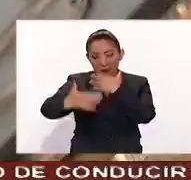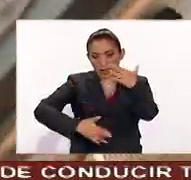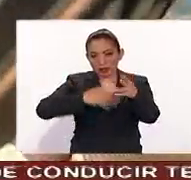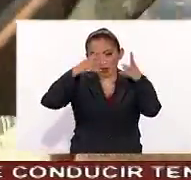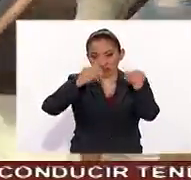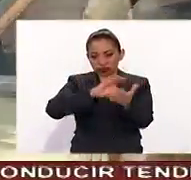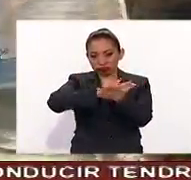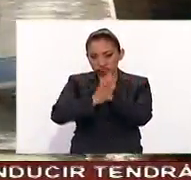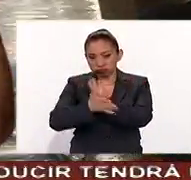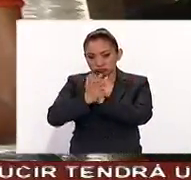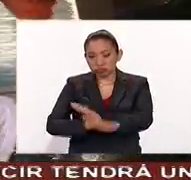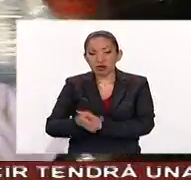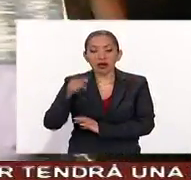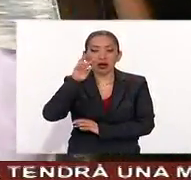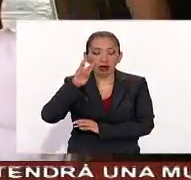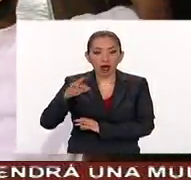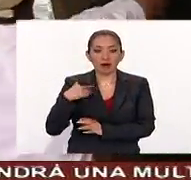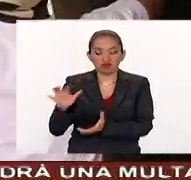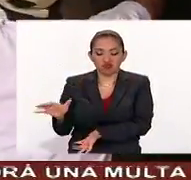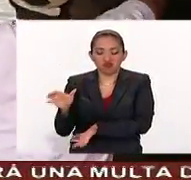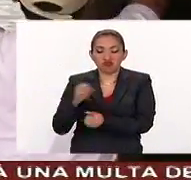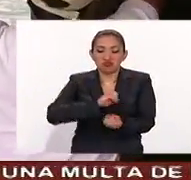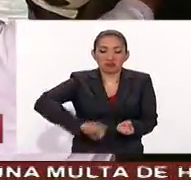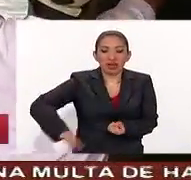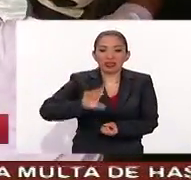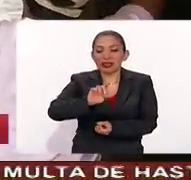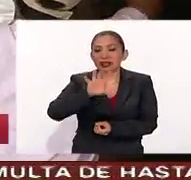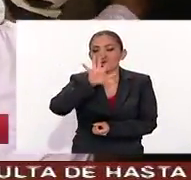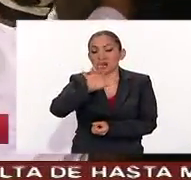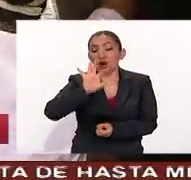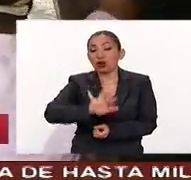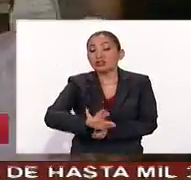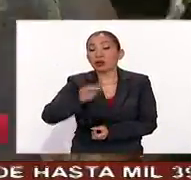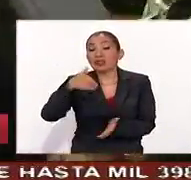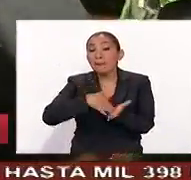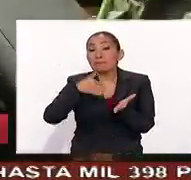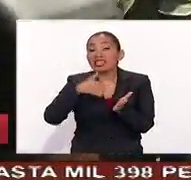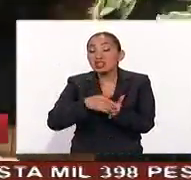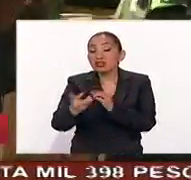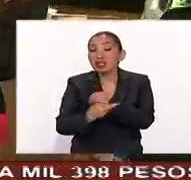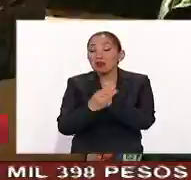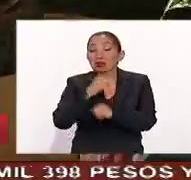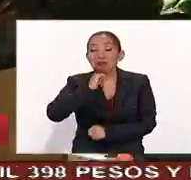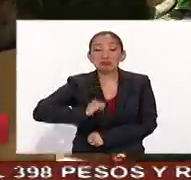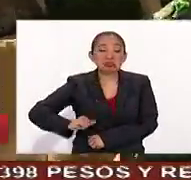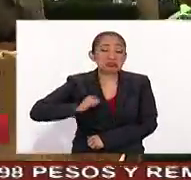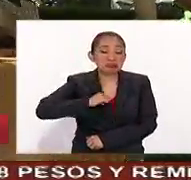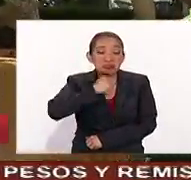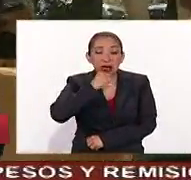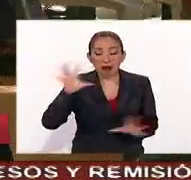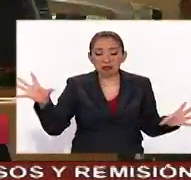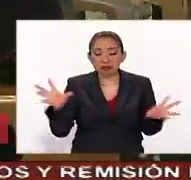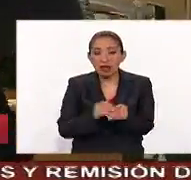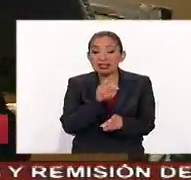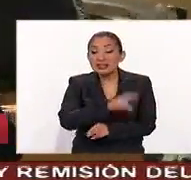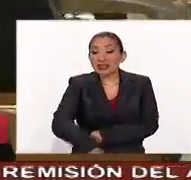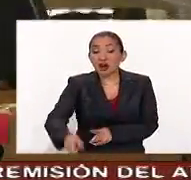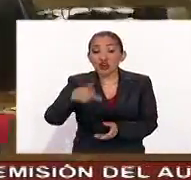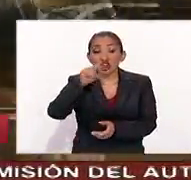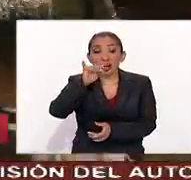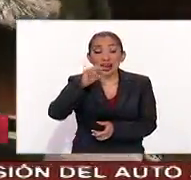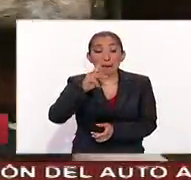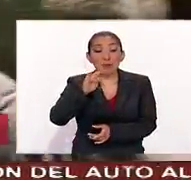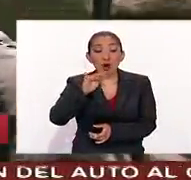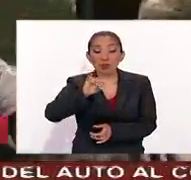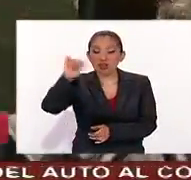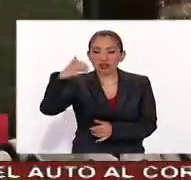apagón analógico, se habrán de desechar entre 35 y 50 millones de televisores que en conjunto contienen 100 toneladas de